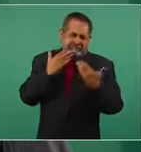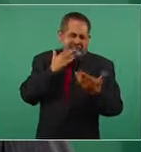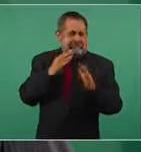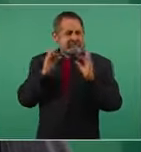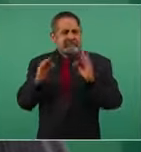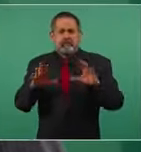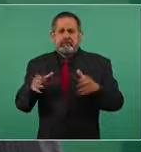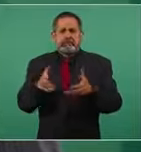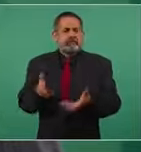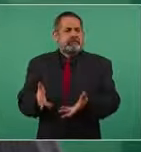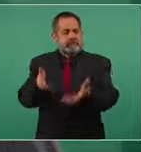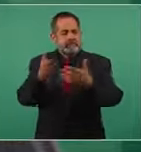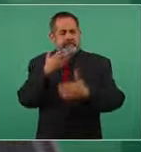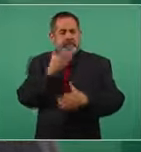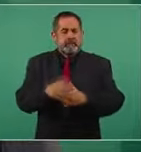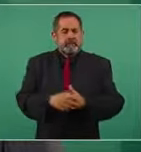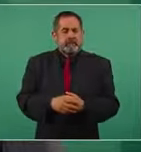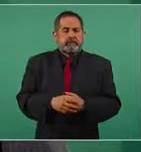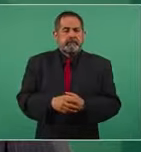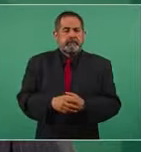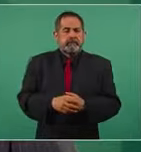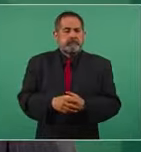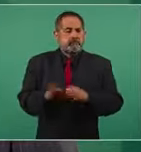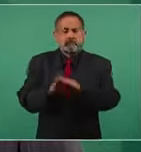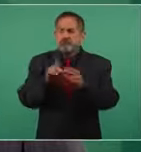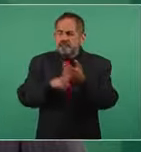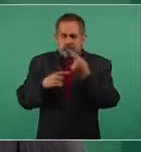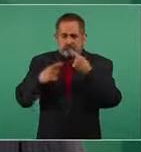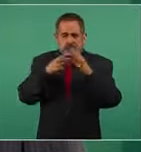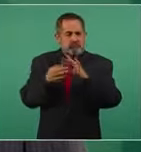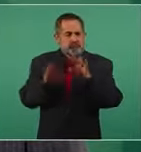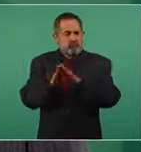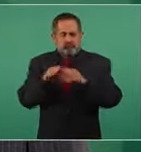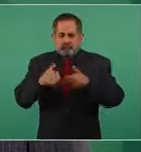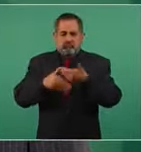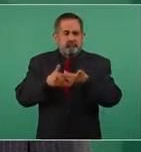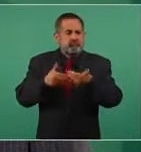porque se está llevando a cabo una transformación profunda